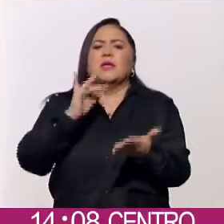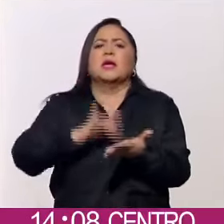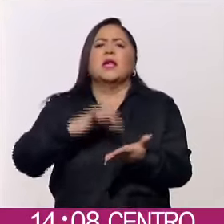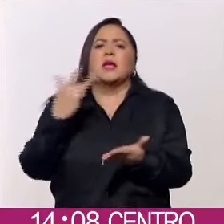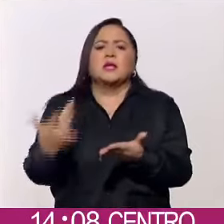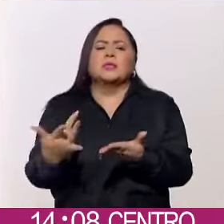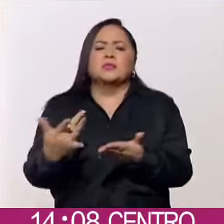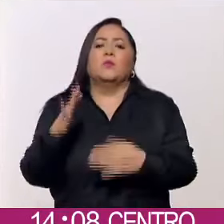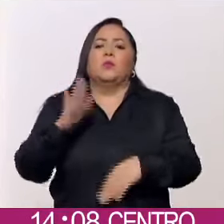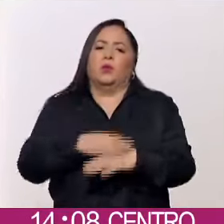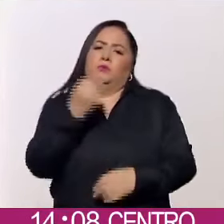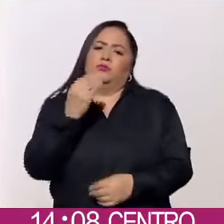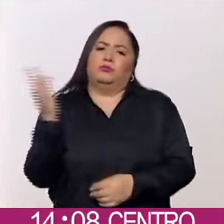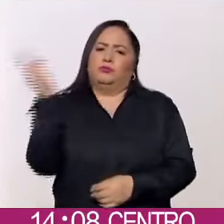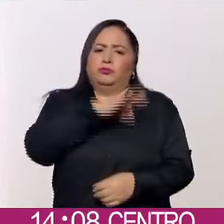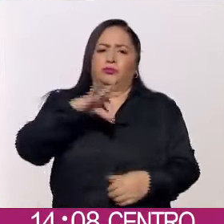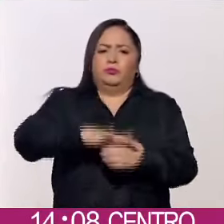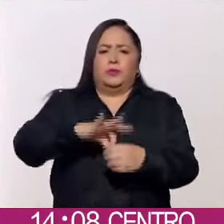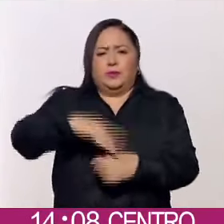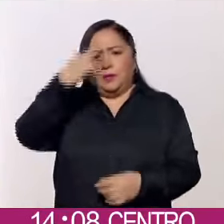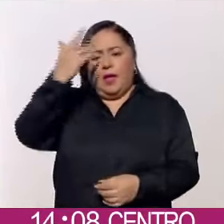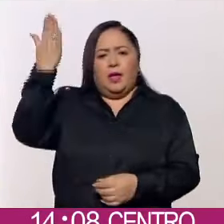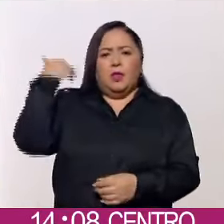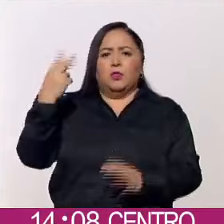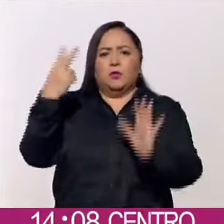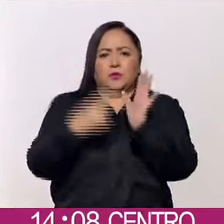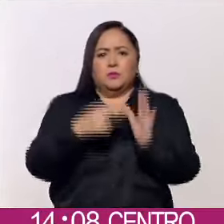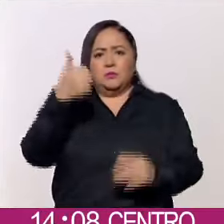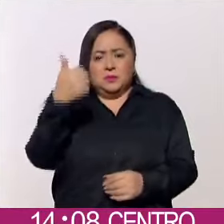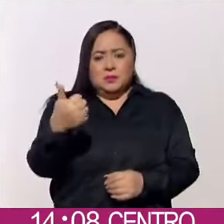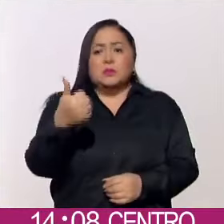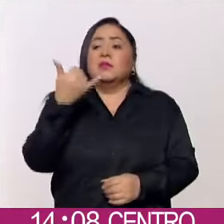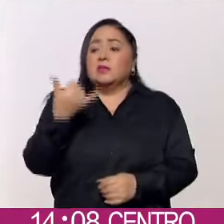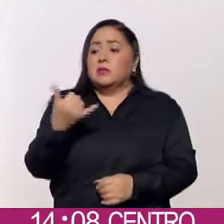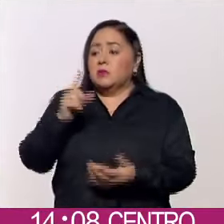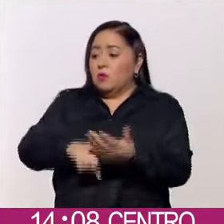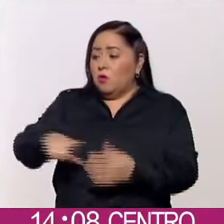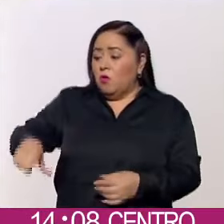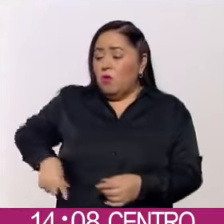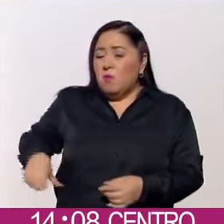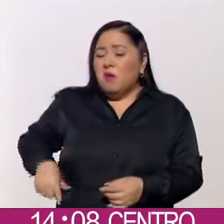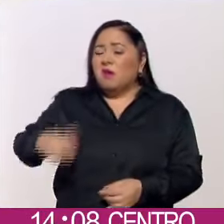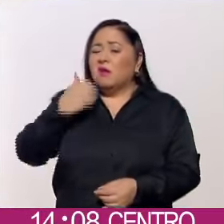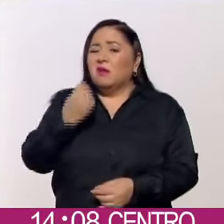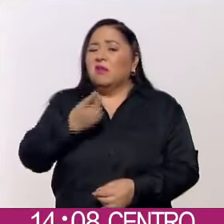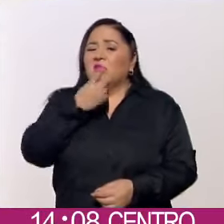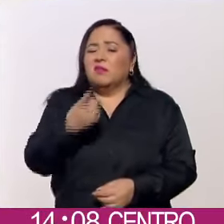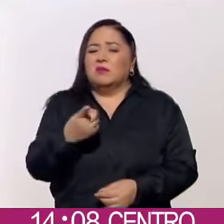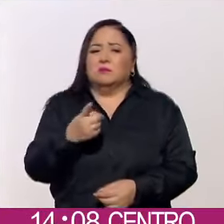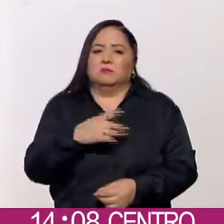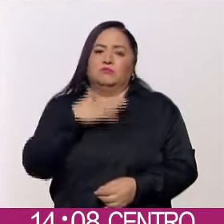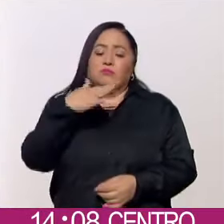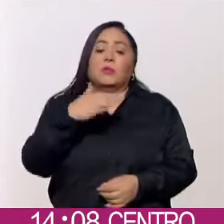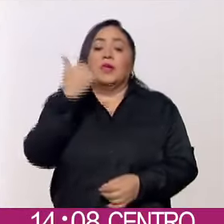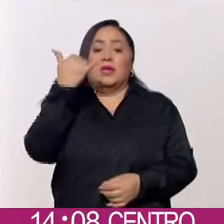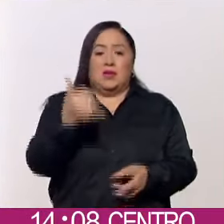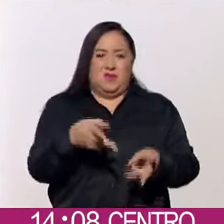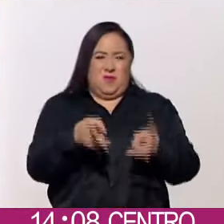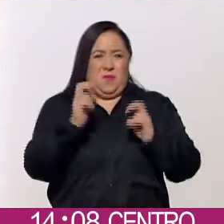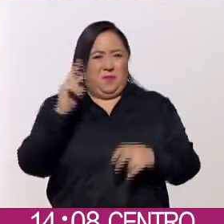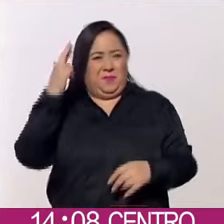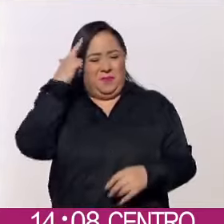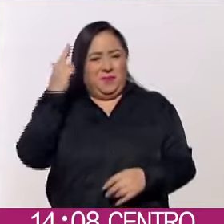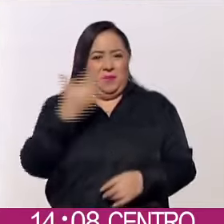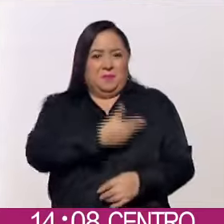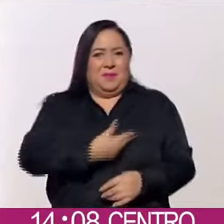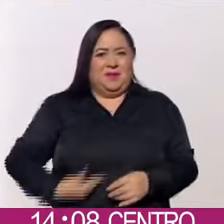tras consumarse el fraude electoral de 2006 y conformar un gobierno al que llamó Espurio. Además del robo de la